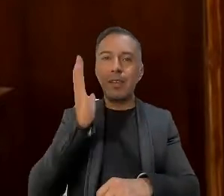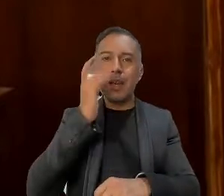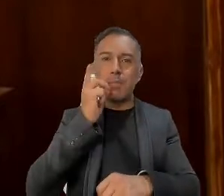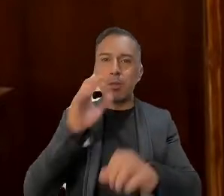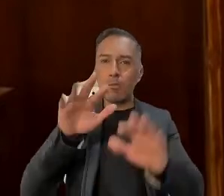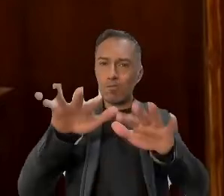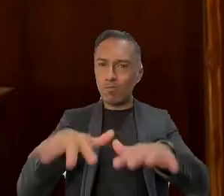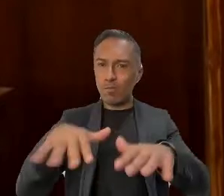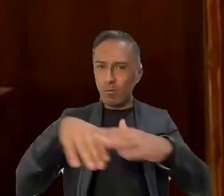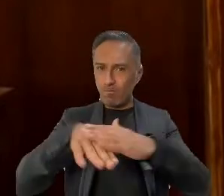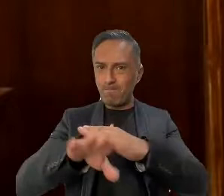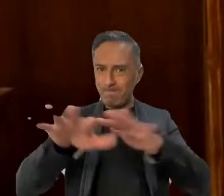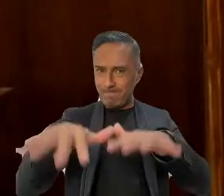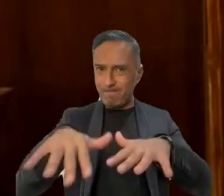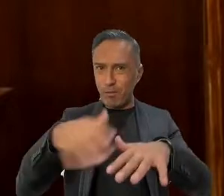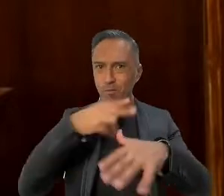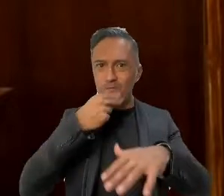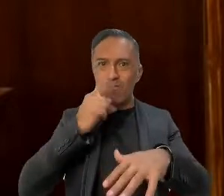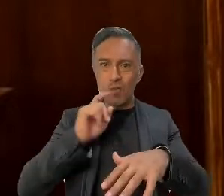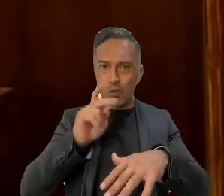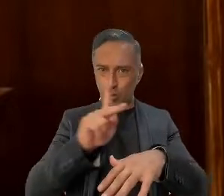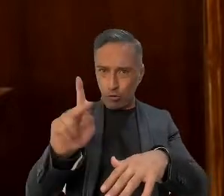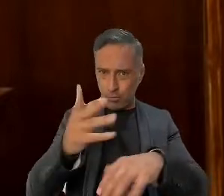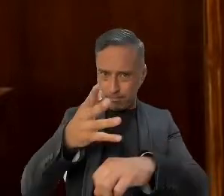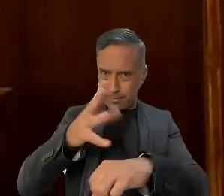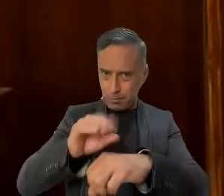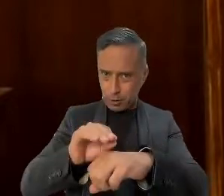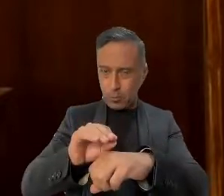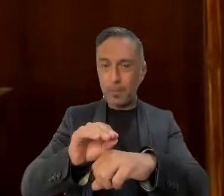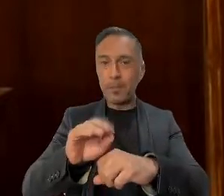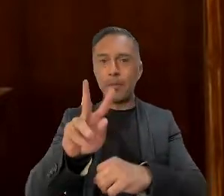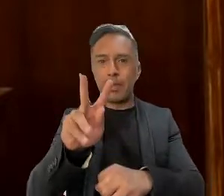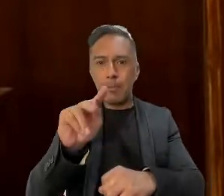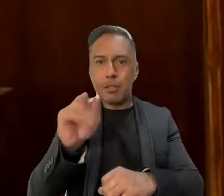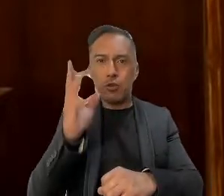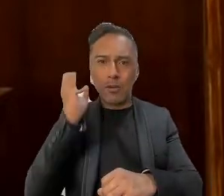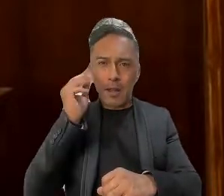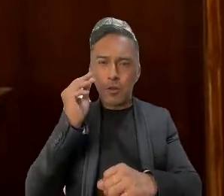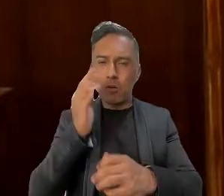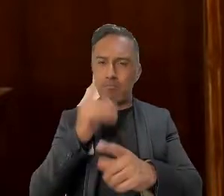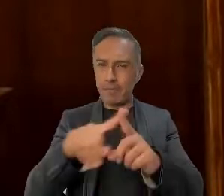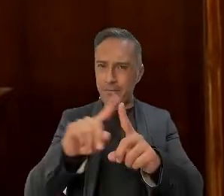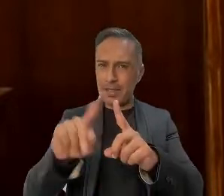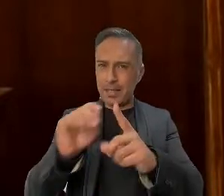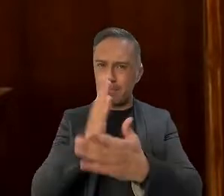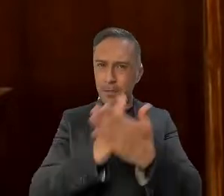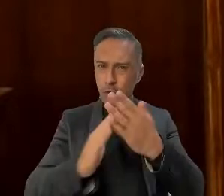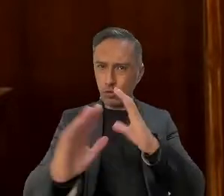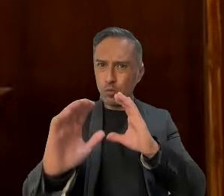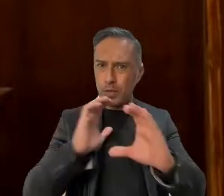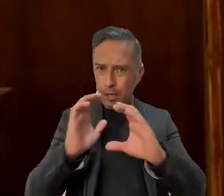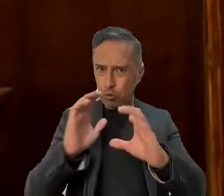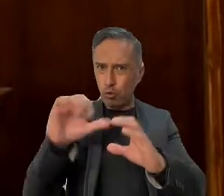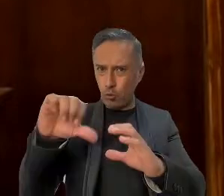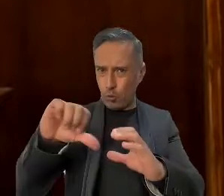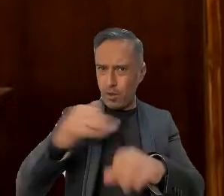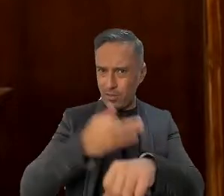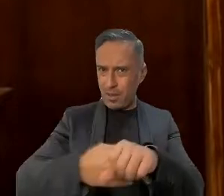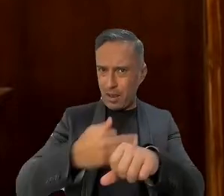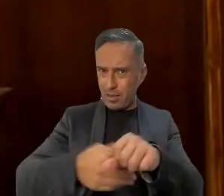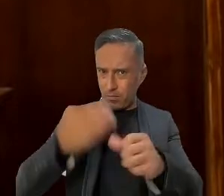recinto a los medios de comunicación que esta tarde nos acompañan, muy buenas tardes.